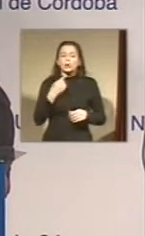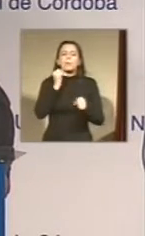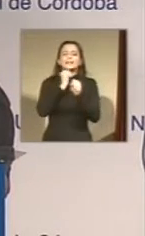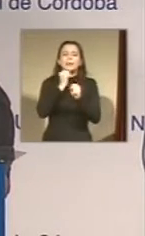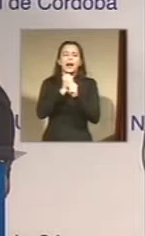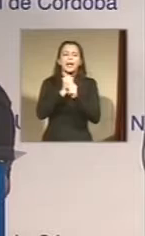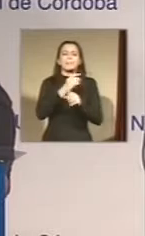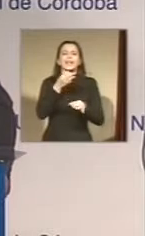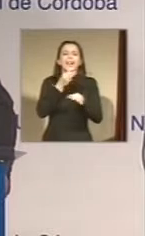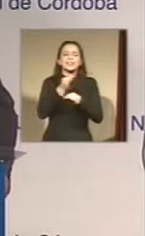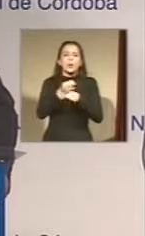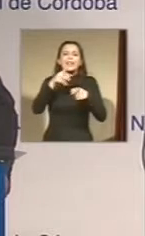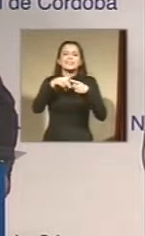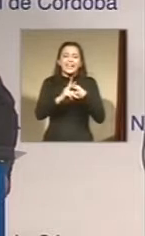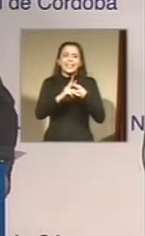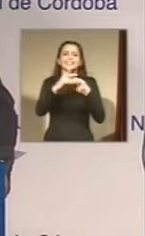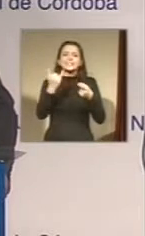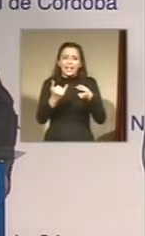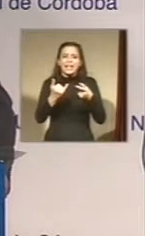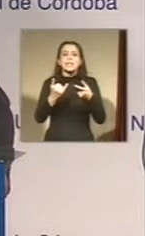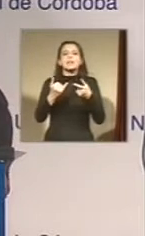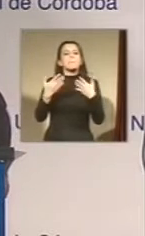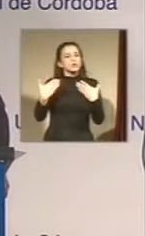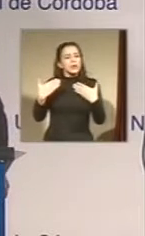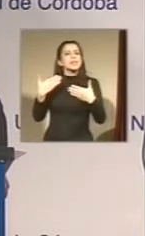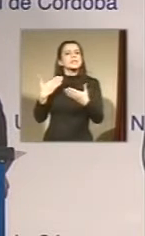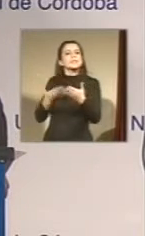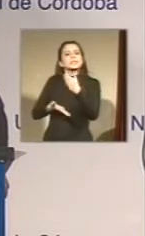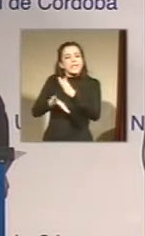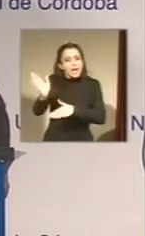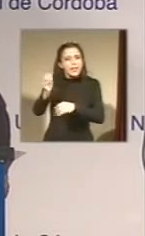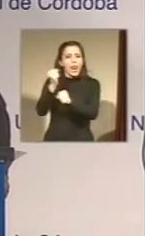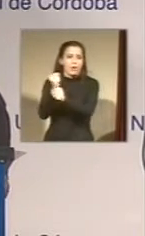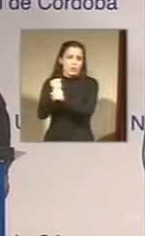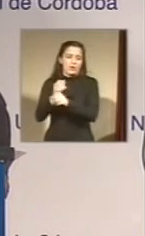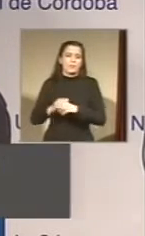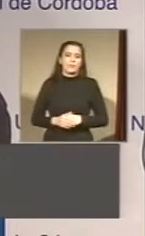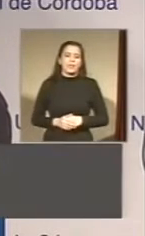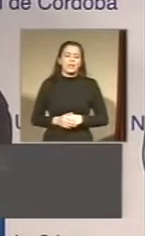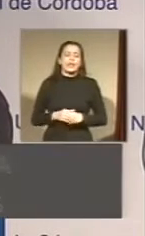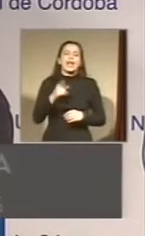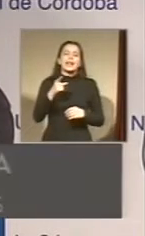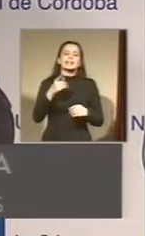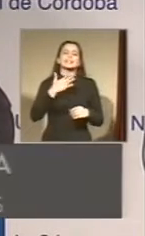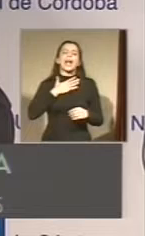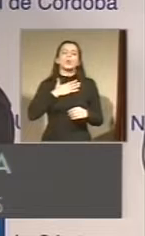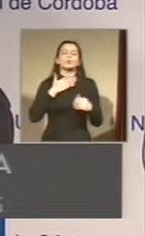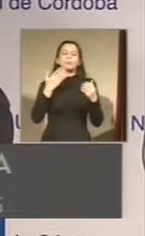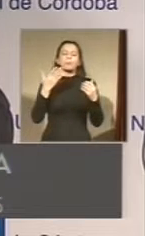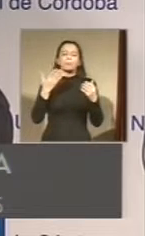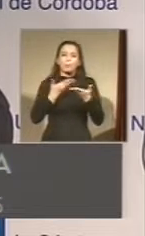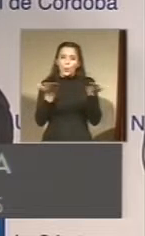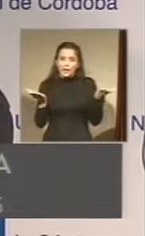técnicas tengan salida laboral. En materia de salud pública vamos a trabajar en la prevención.